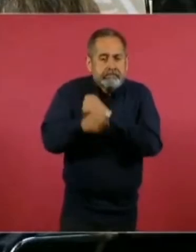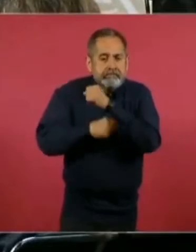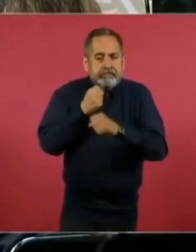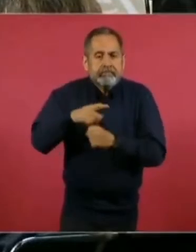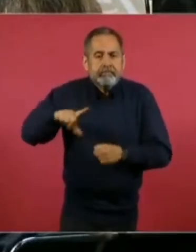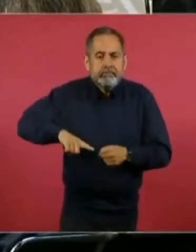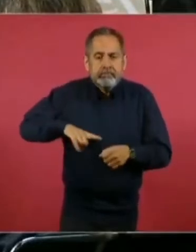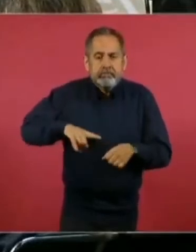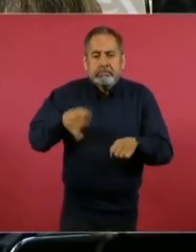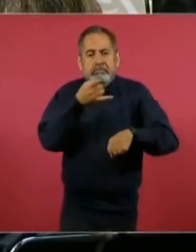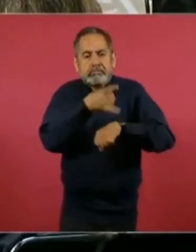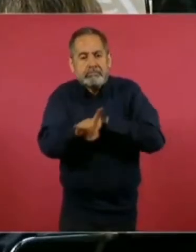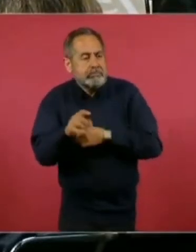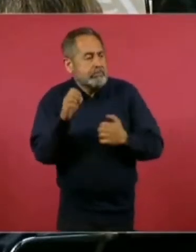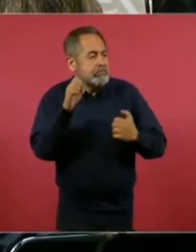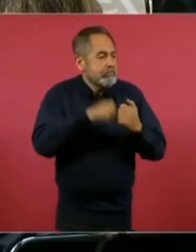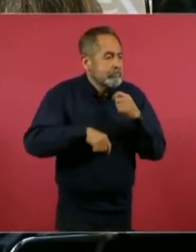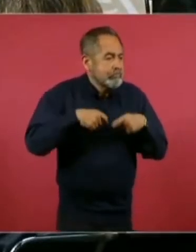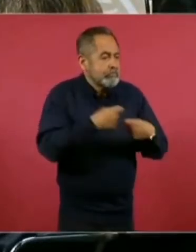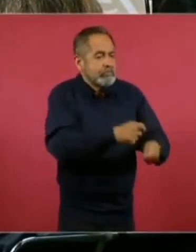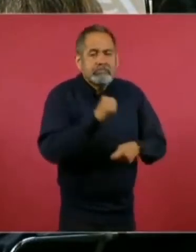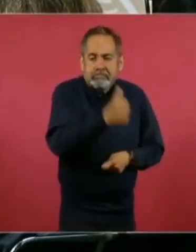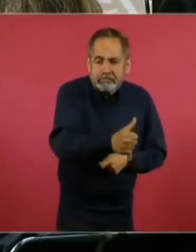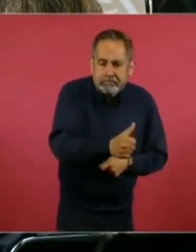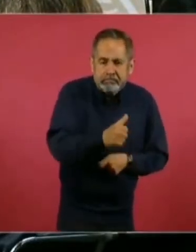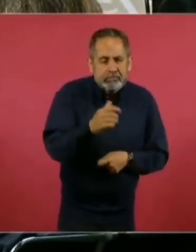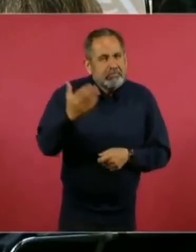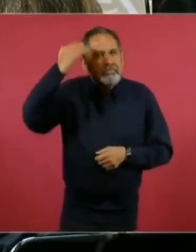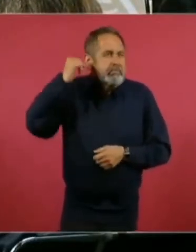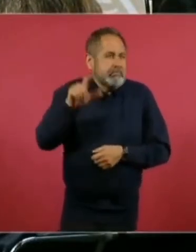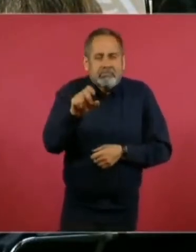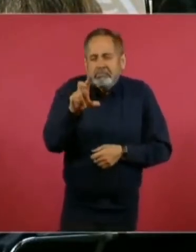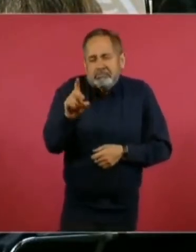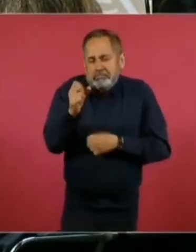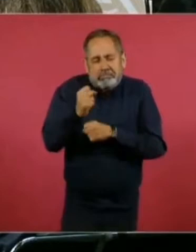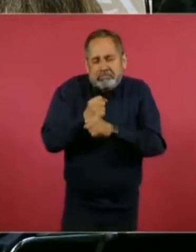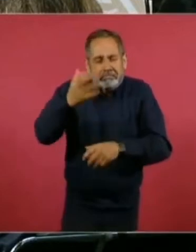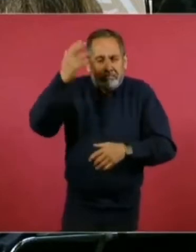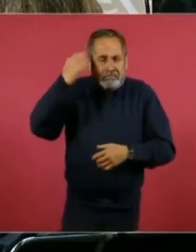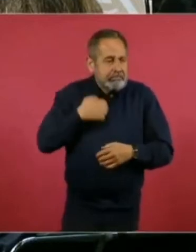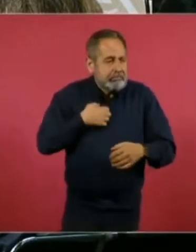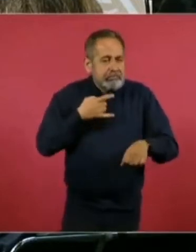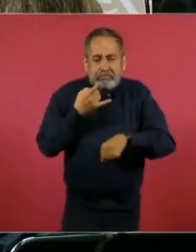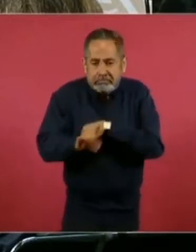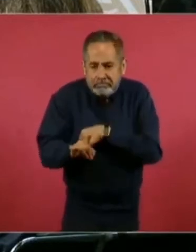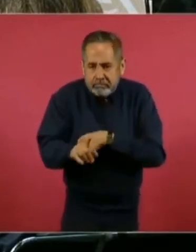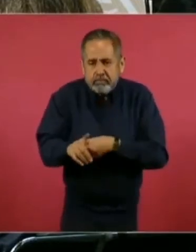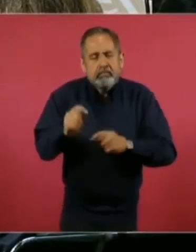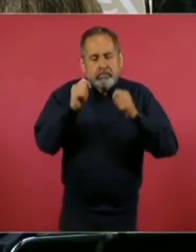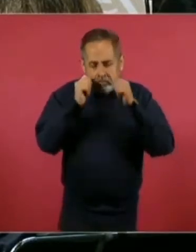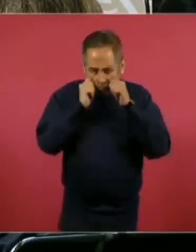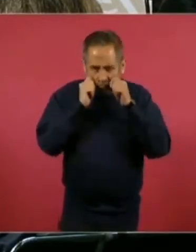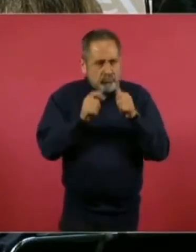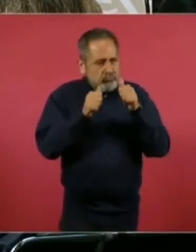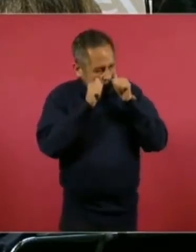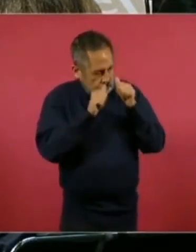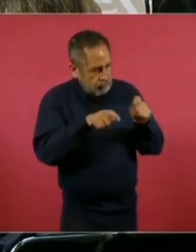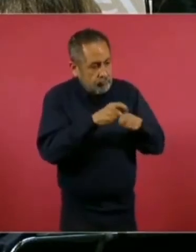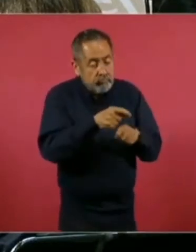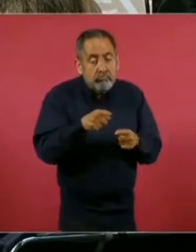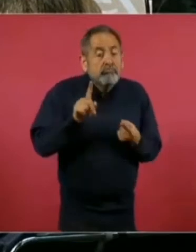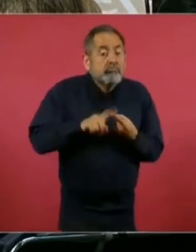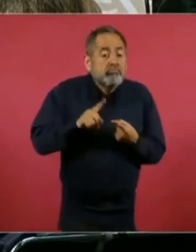o 30, acerca del